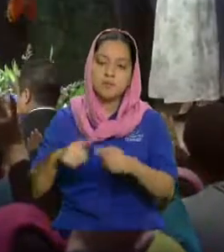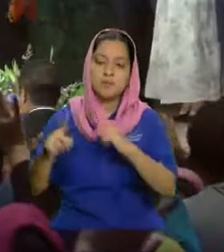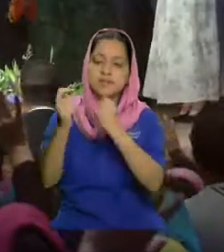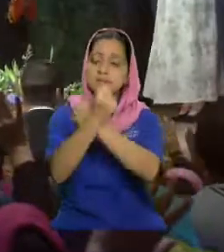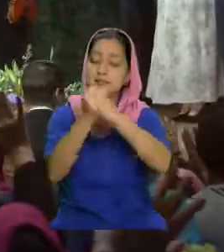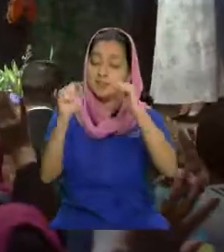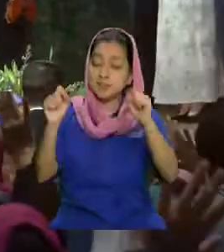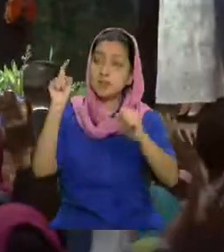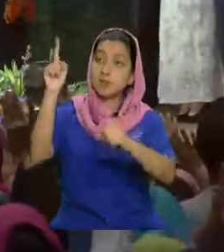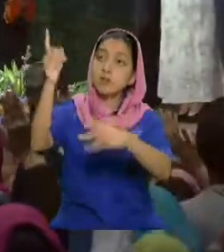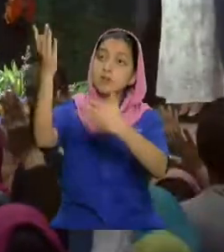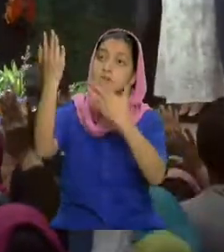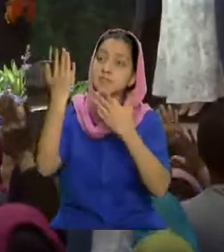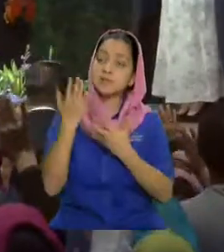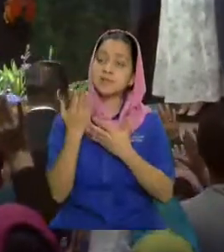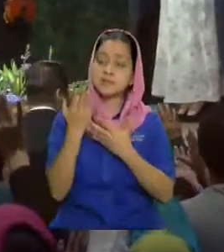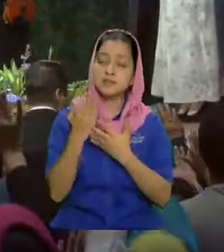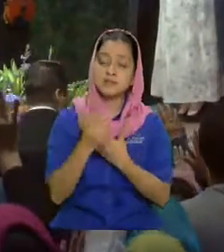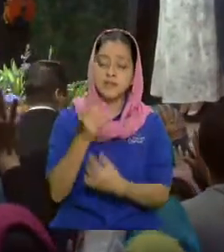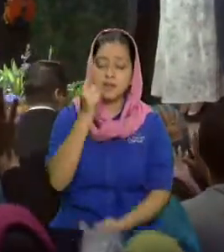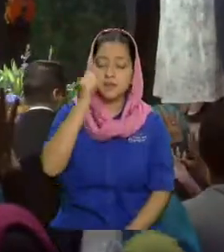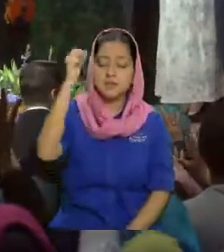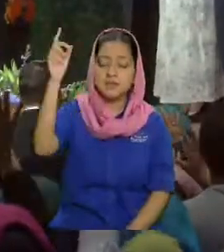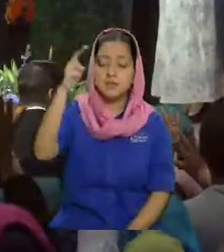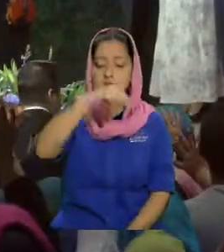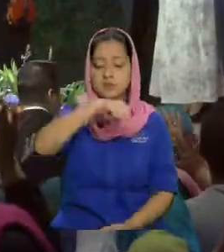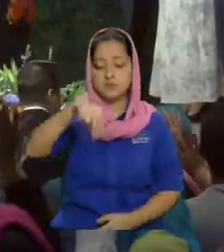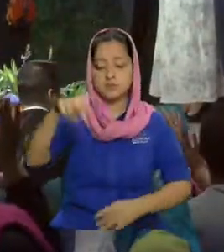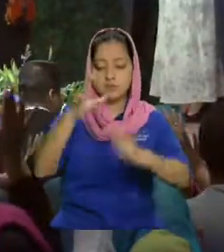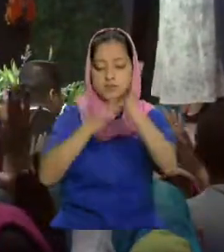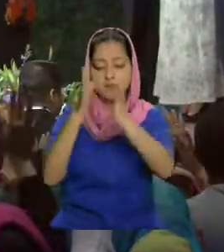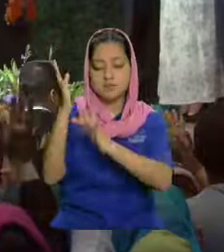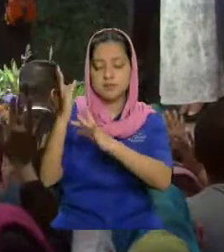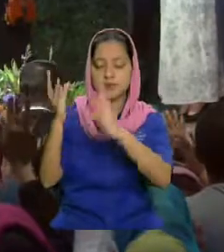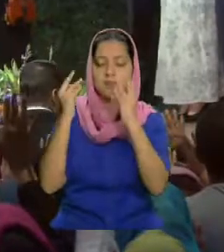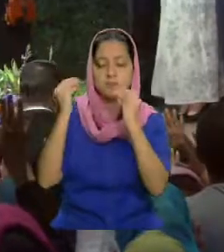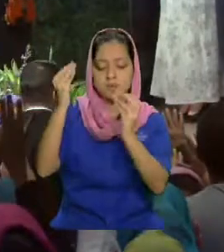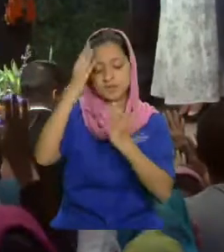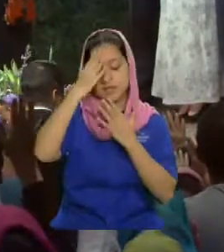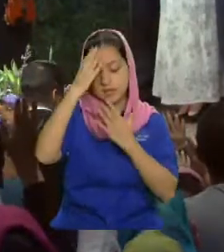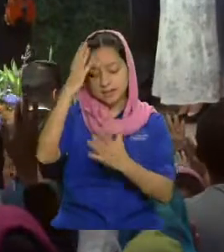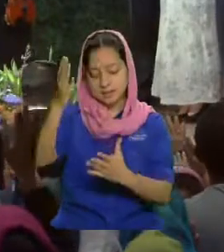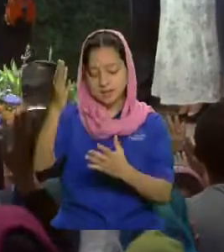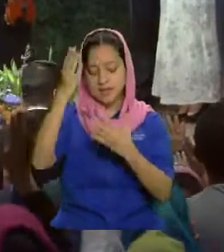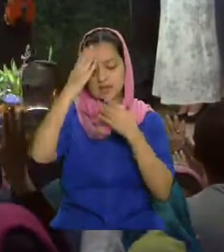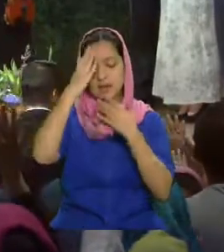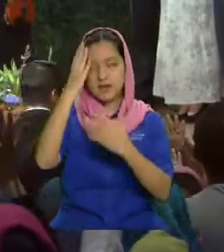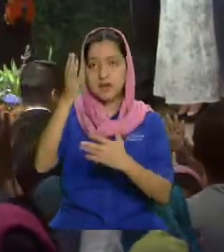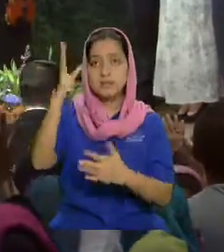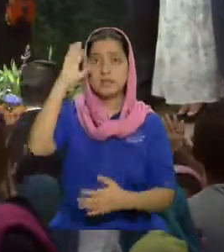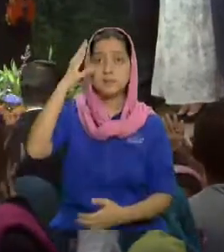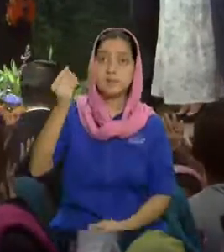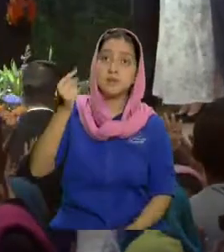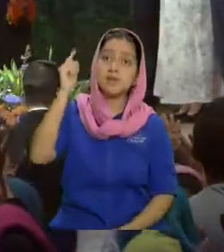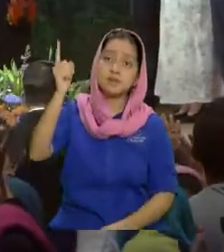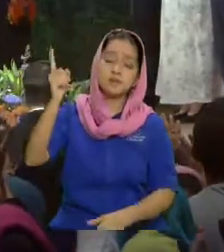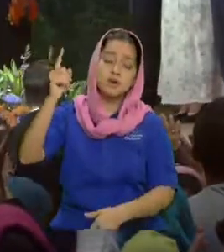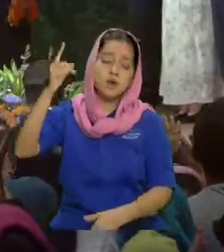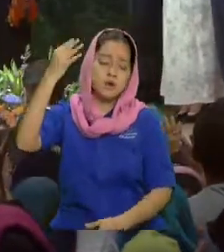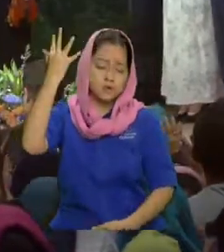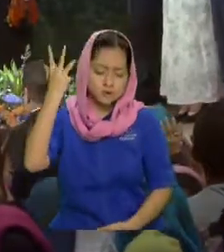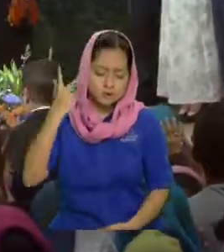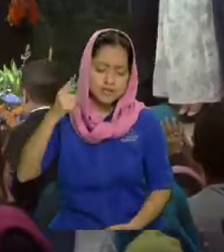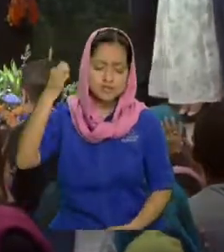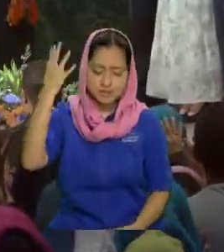viene otra persona también señor en el nombre de Jesús muchas gracias gracias porque tú estás constantemente